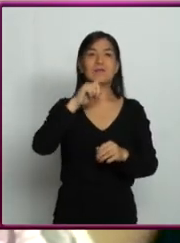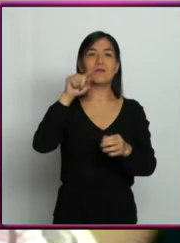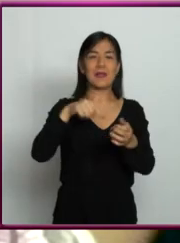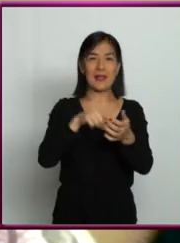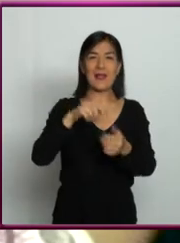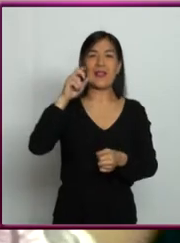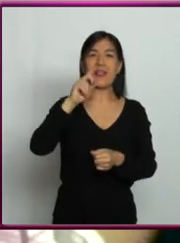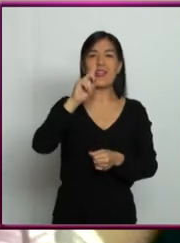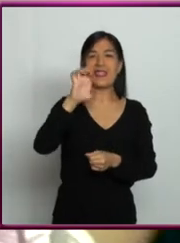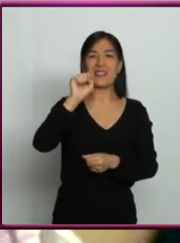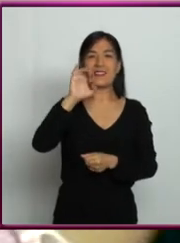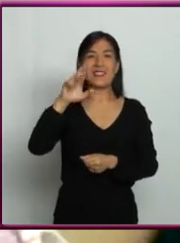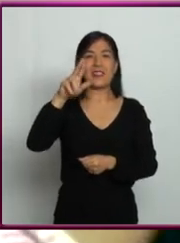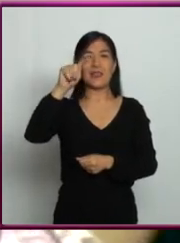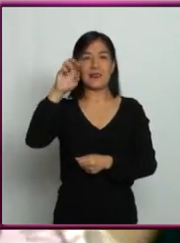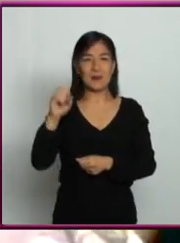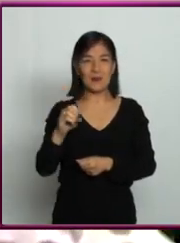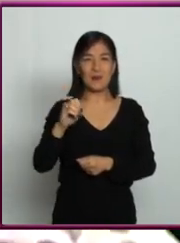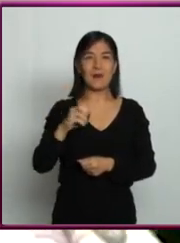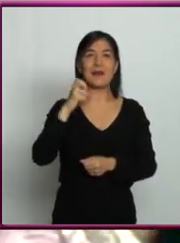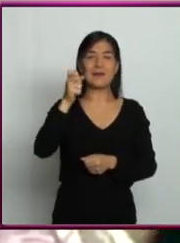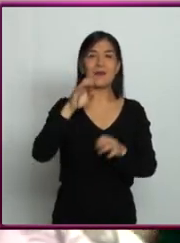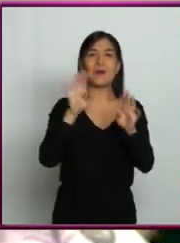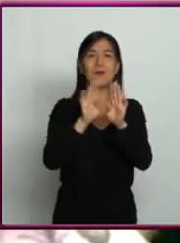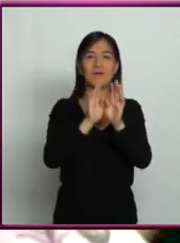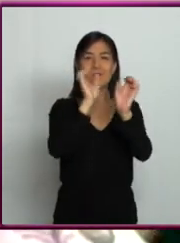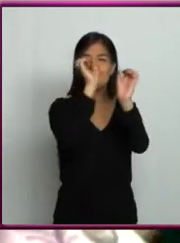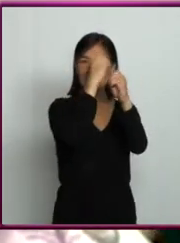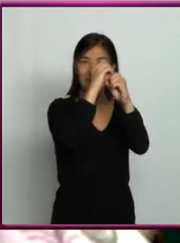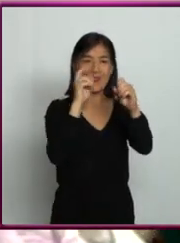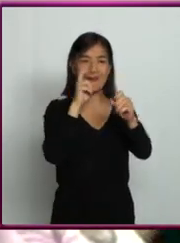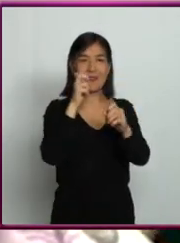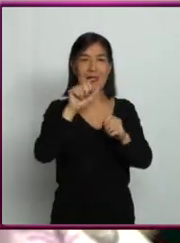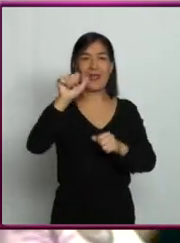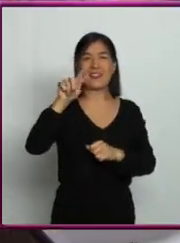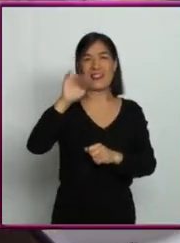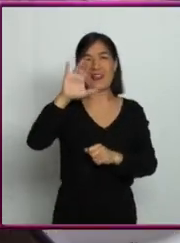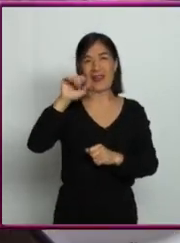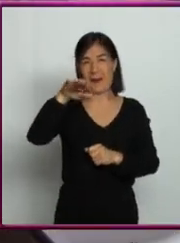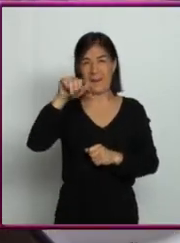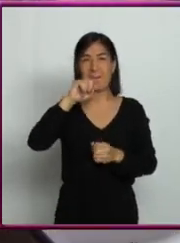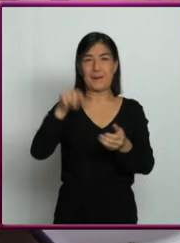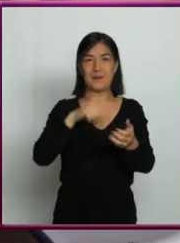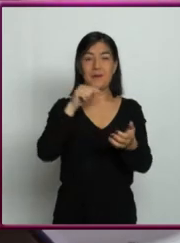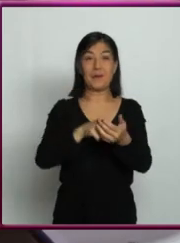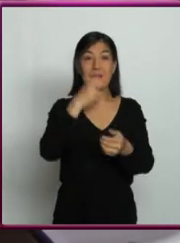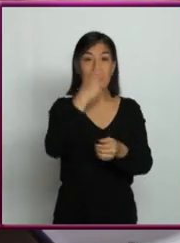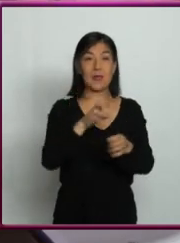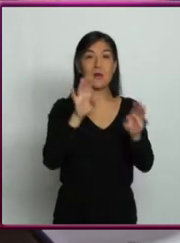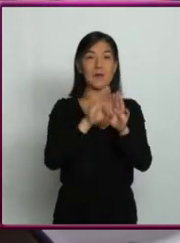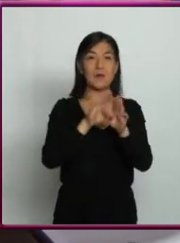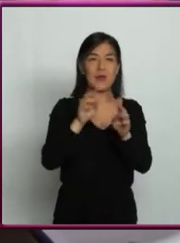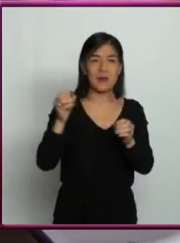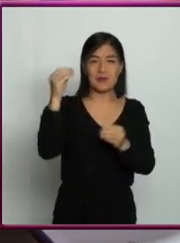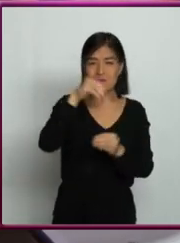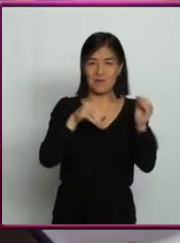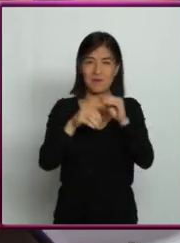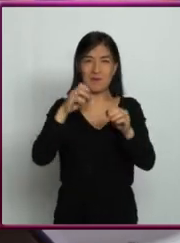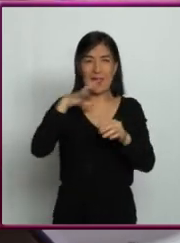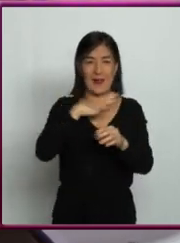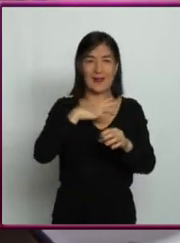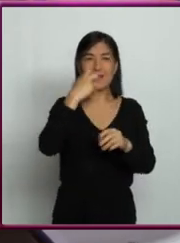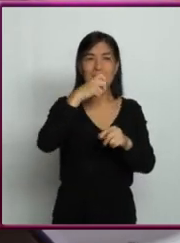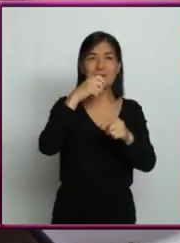desierto de Atacama, desierto, perdón, de un telescopio que está en Atacama y que está compuesto de muchas antenas, antenas como de